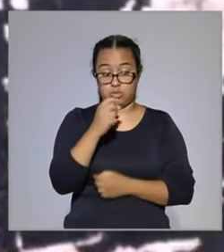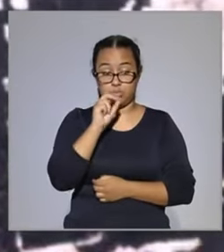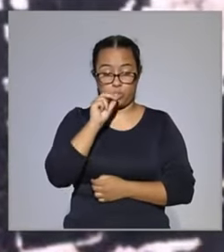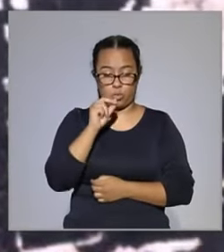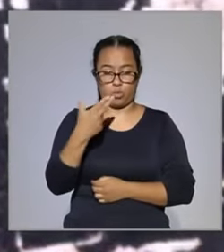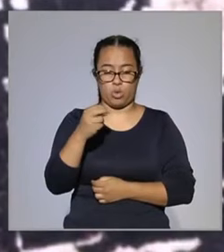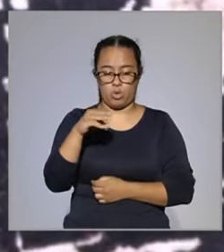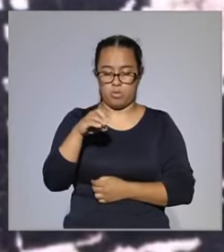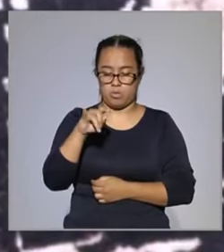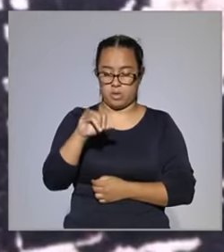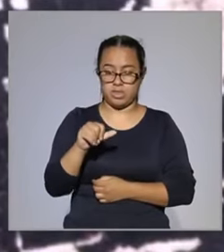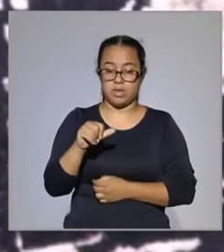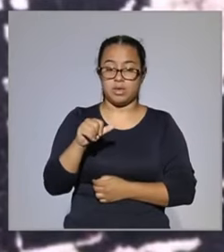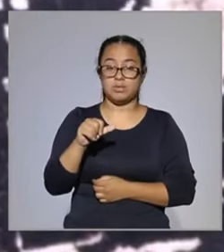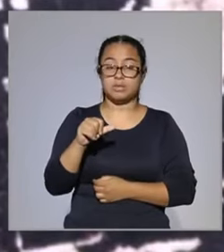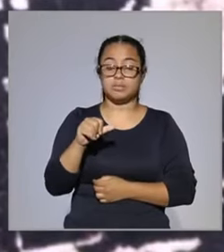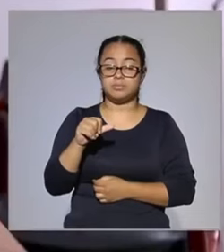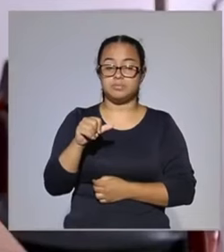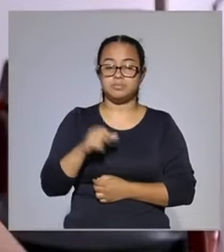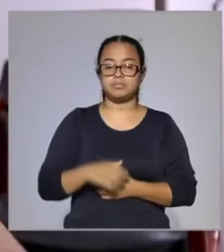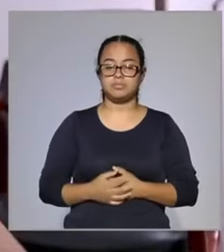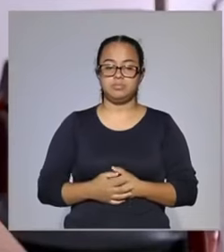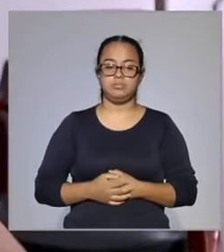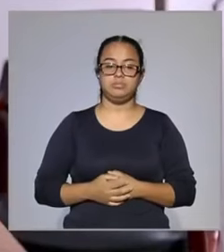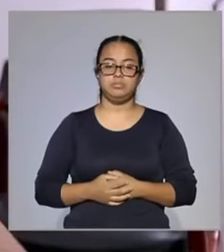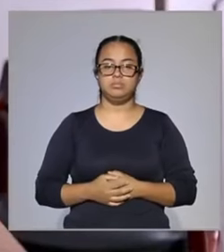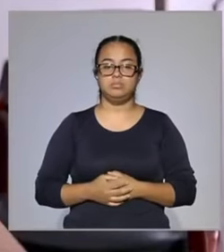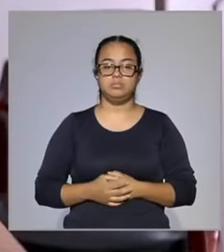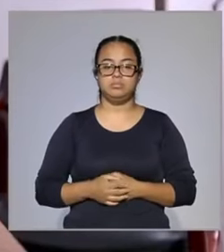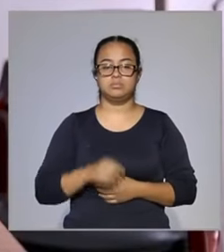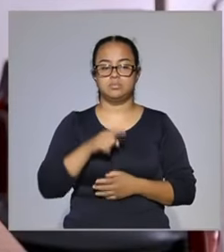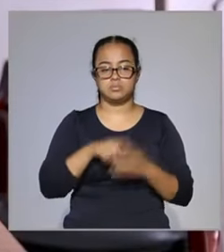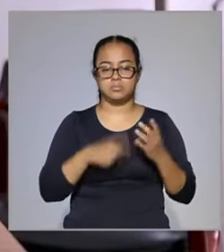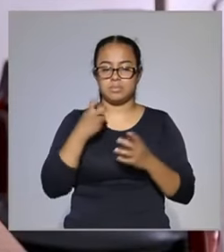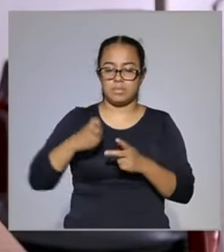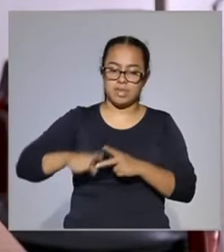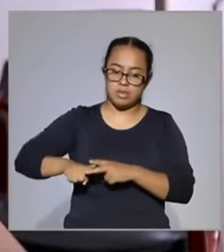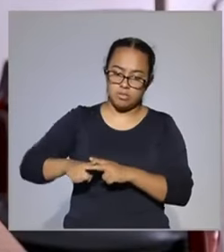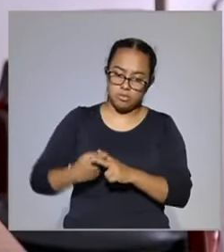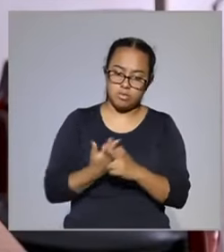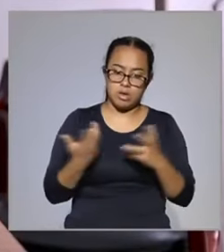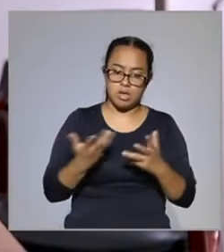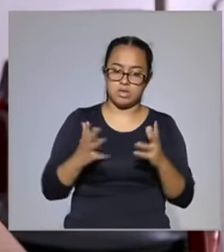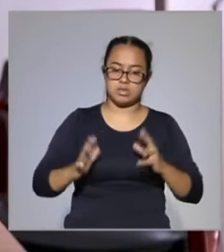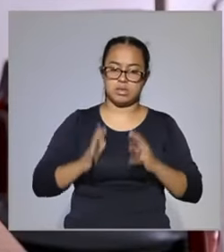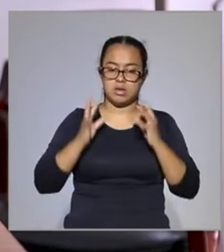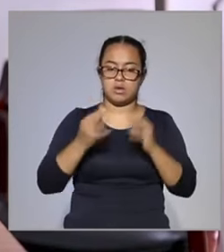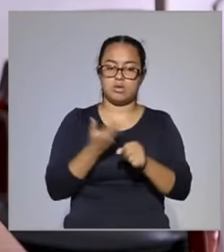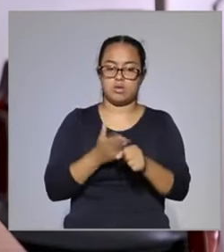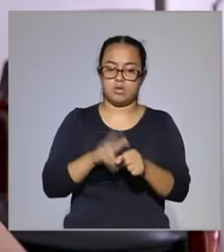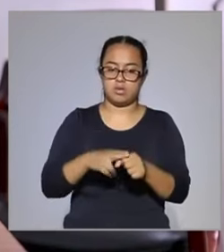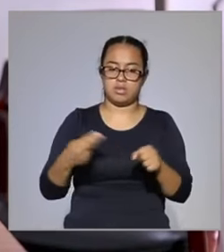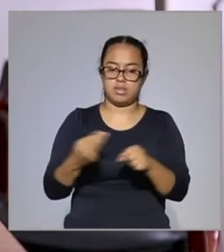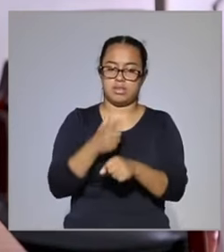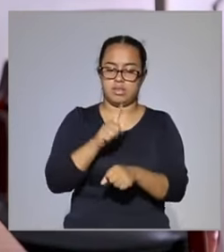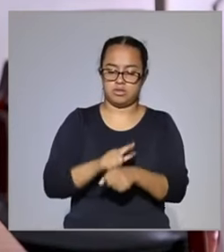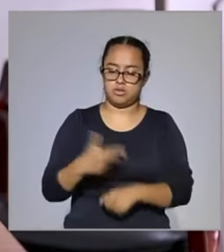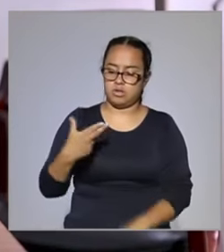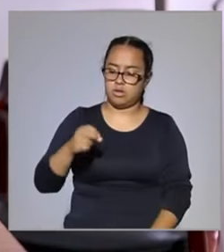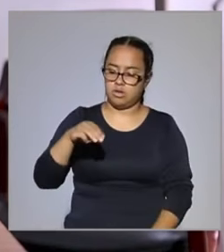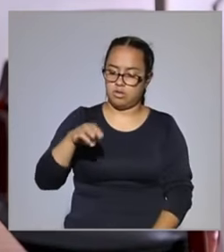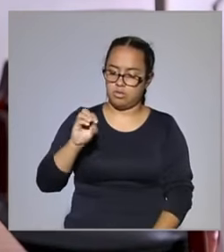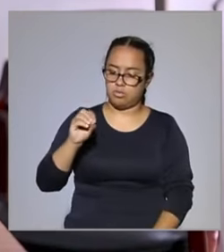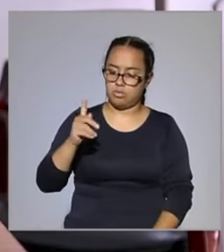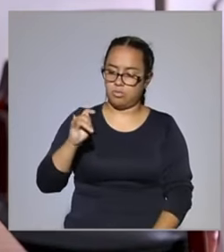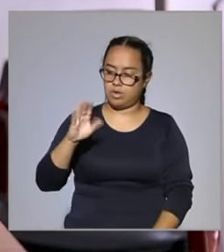homeopática se dan los inicios para la fundación del Hospital Nacional Homeopático